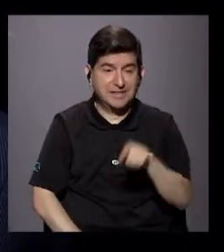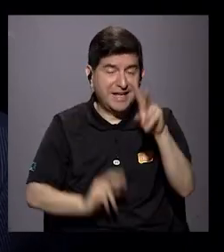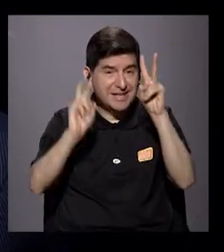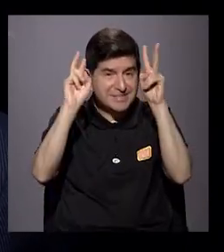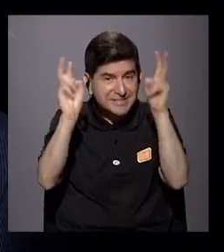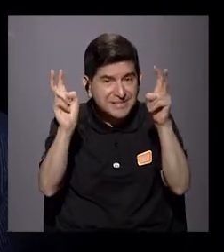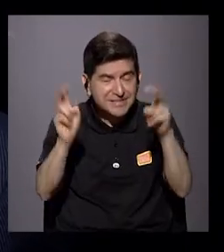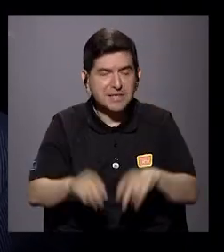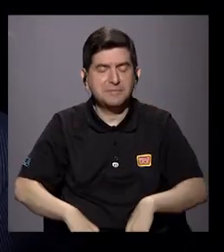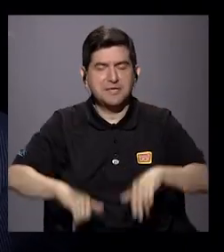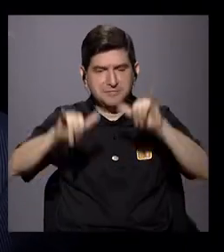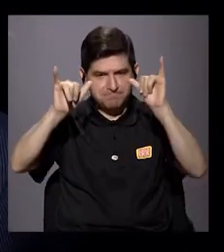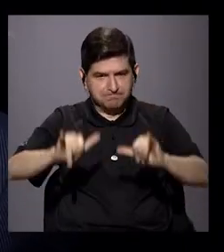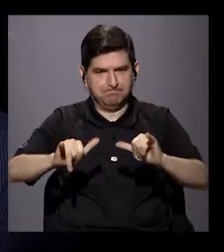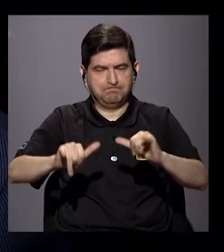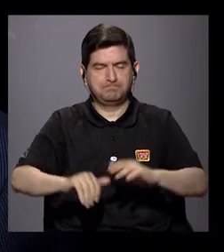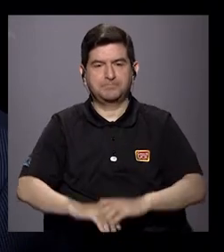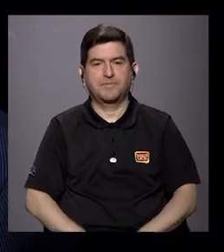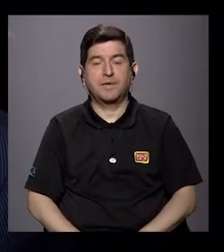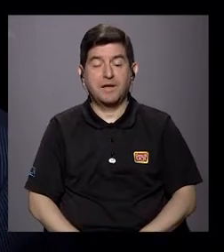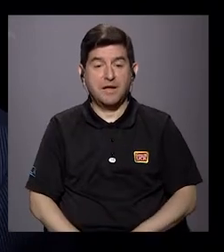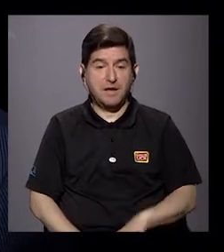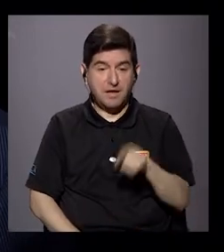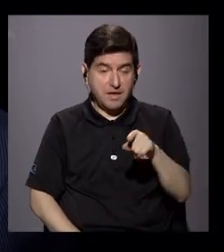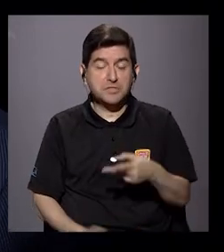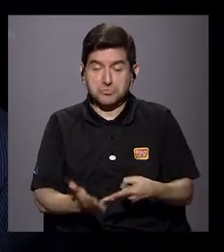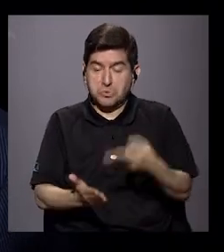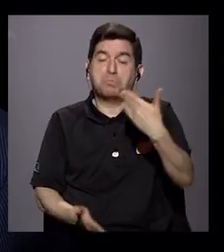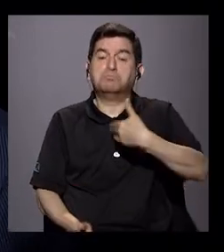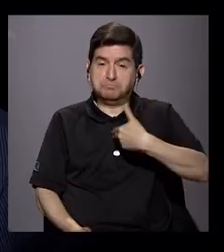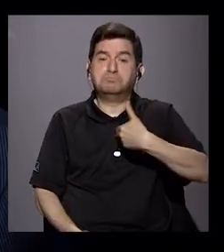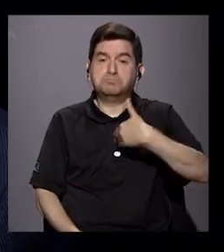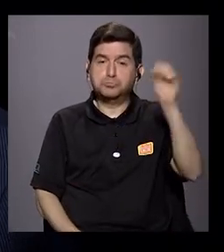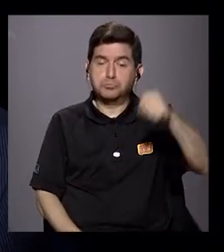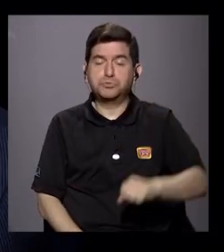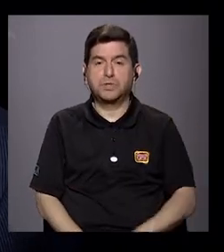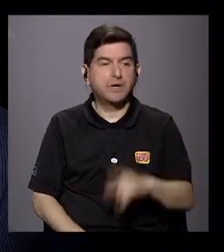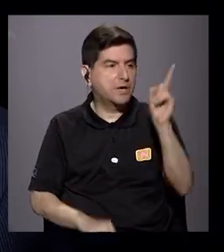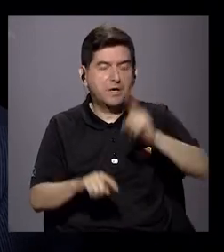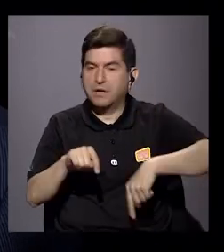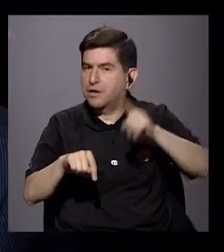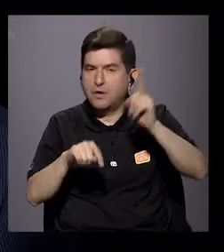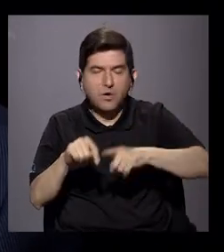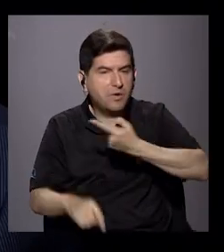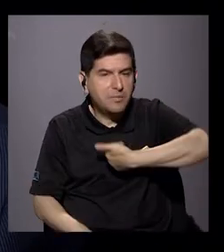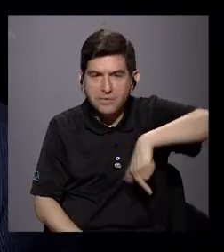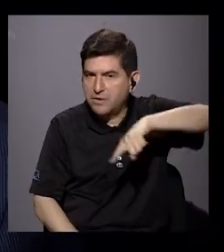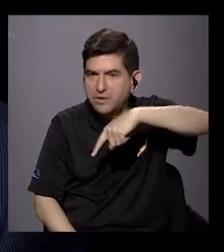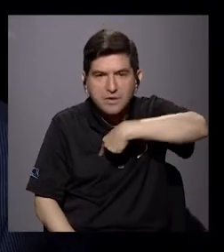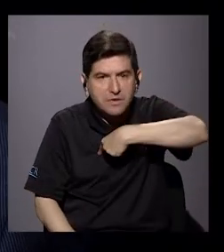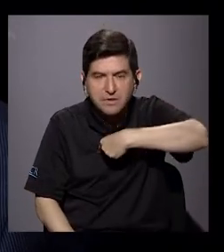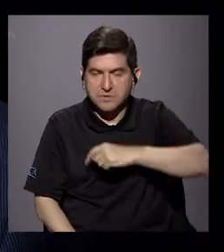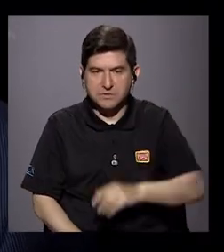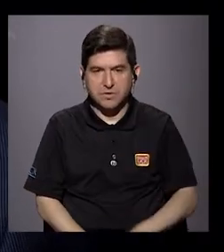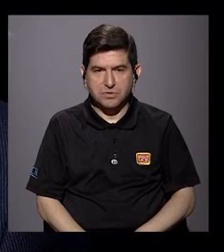Esos temas han estado muy presentes, lo cual es absolutamente válido. Yo creo que no podríamos, digamos,